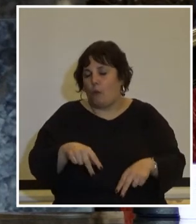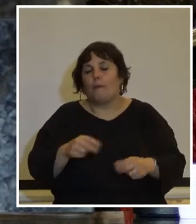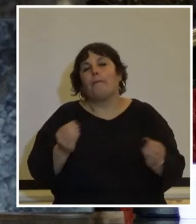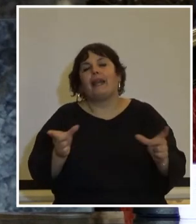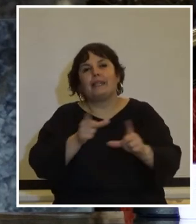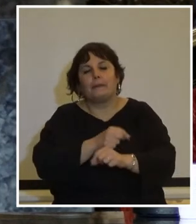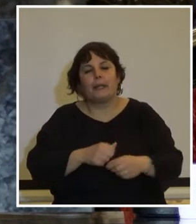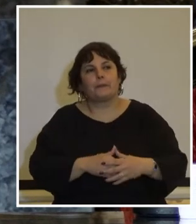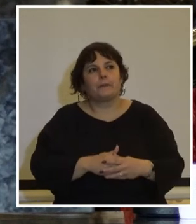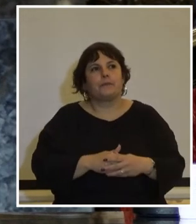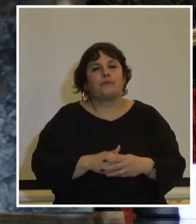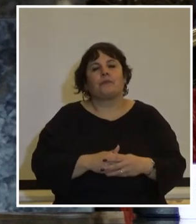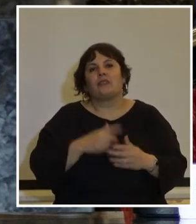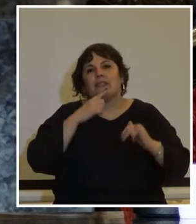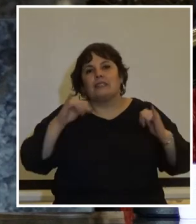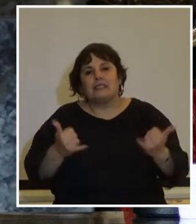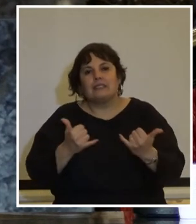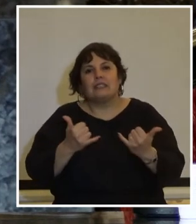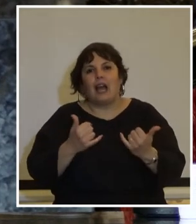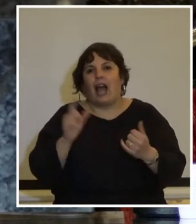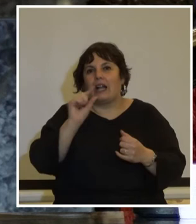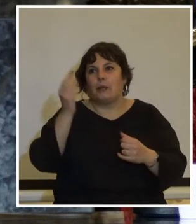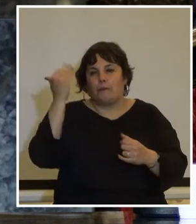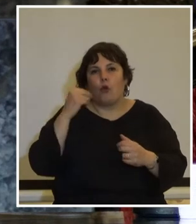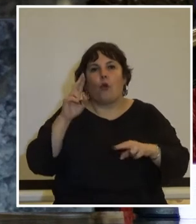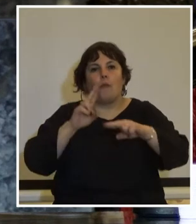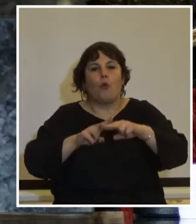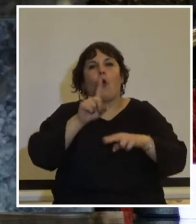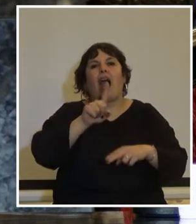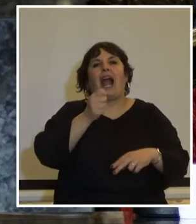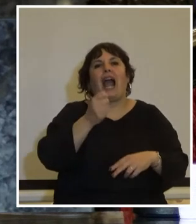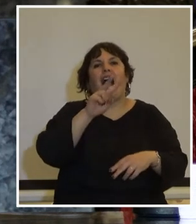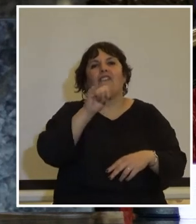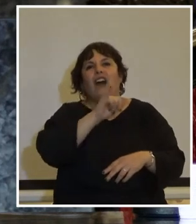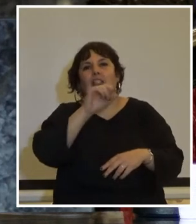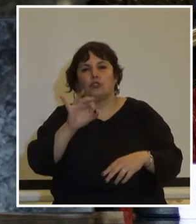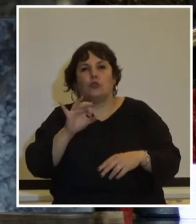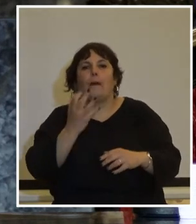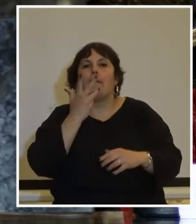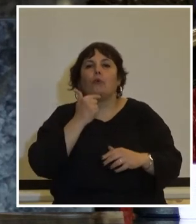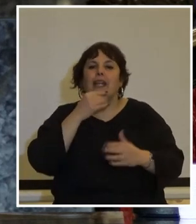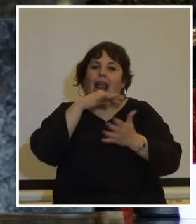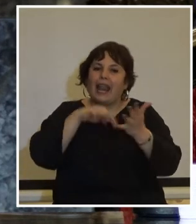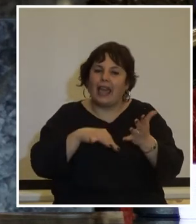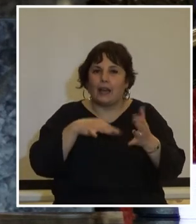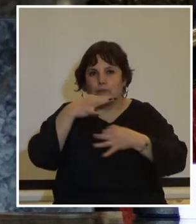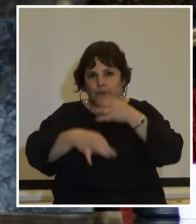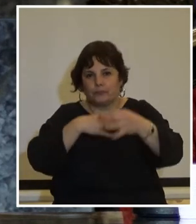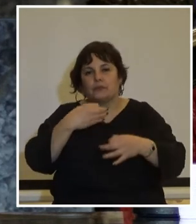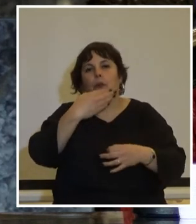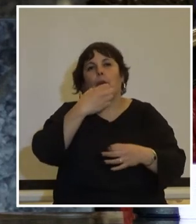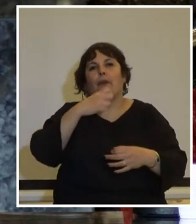terminar y en el marco de la reciente muerte de Gavazo me gustaría leer un breve fragmento de Benedetti